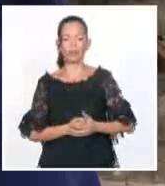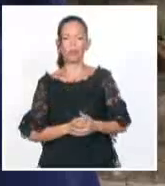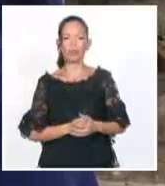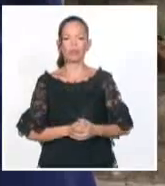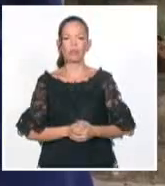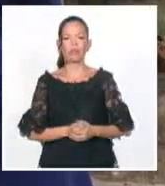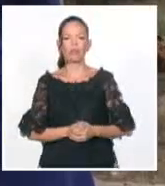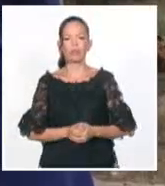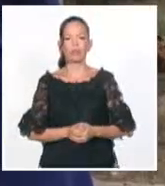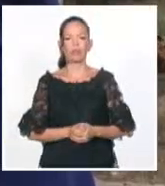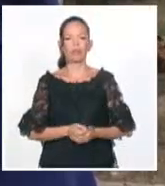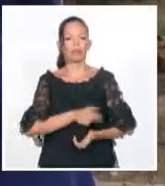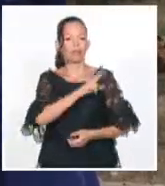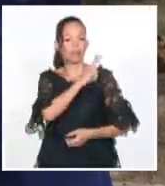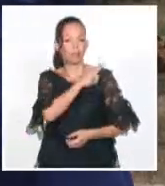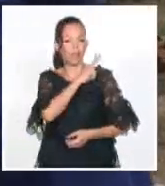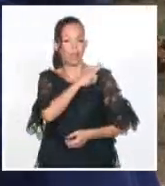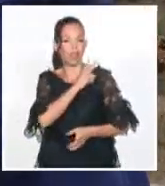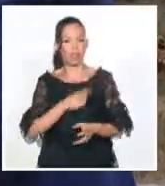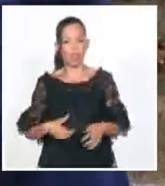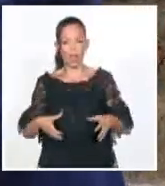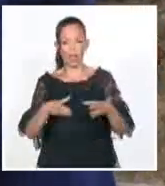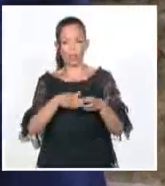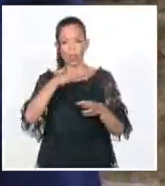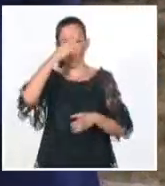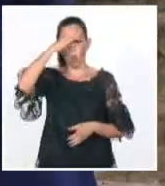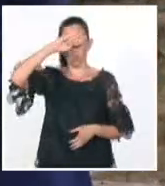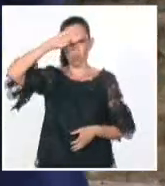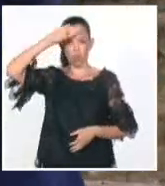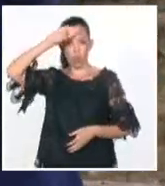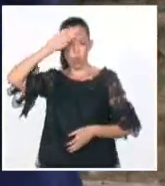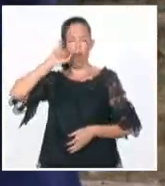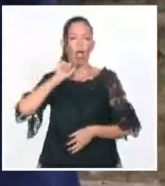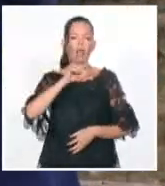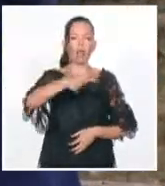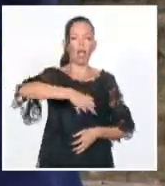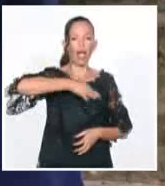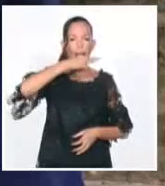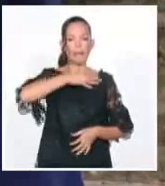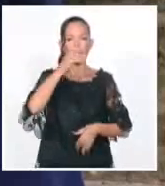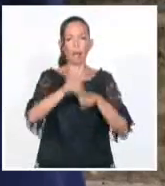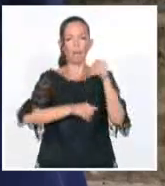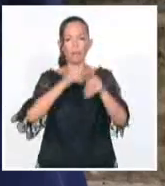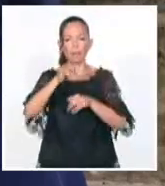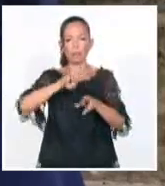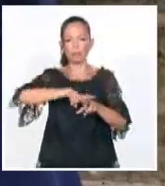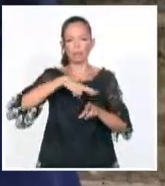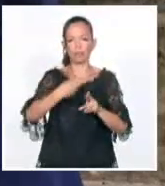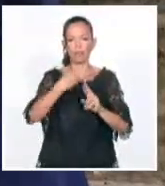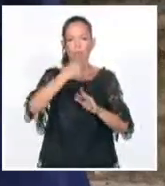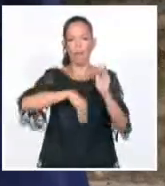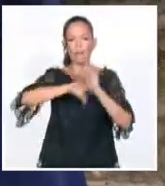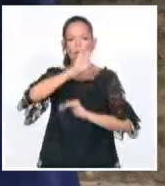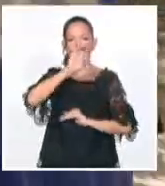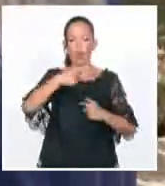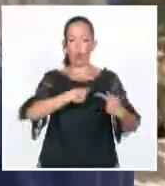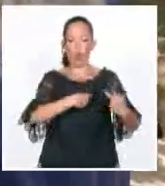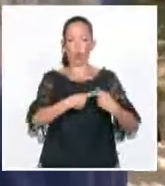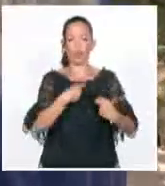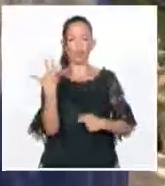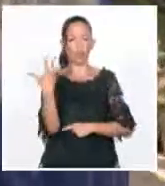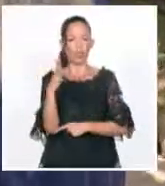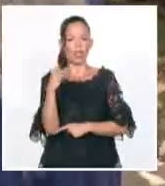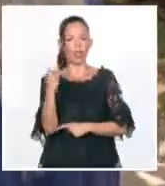El jefe de la delegación cubana a esta reunión regional precisó que asistirán representantes del Ministerio de Comercio Exterior y la Inversión